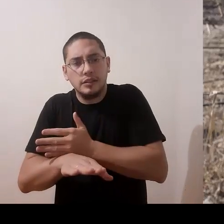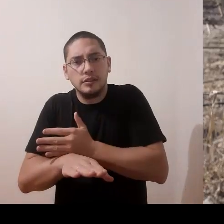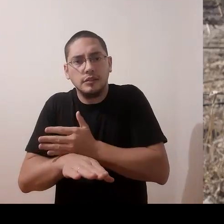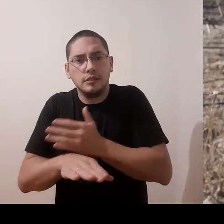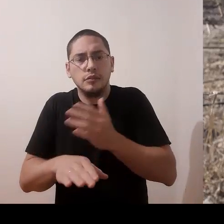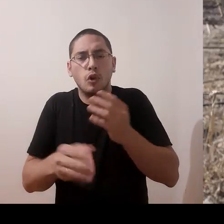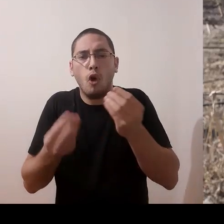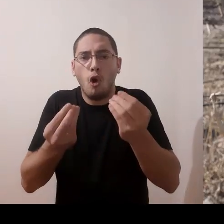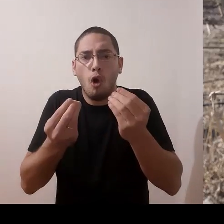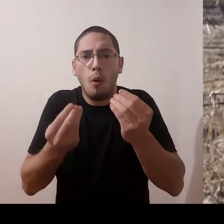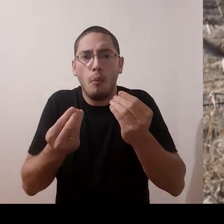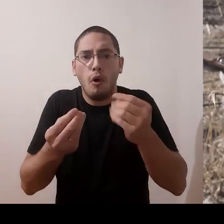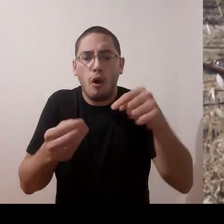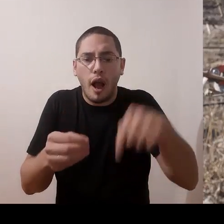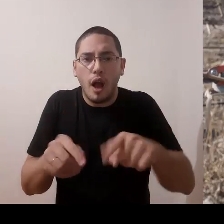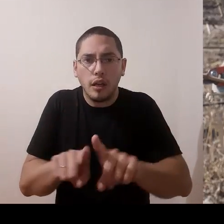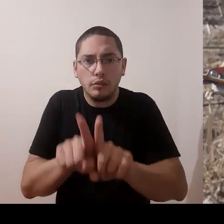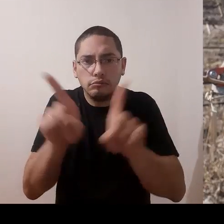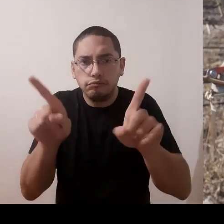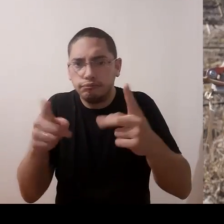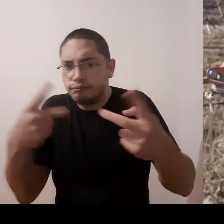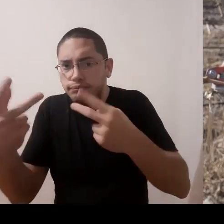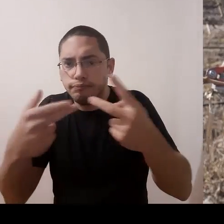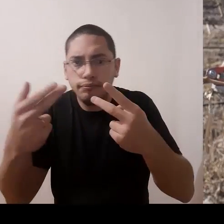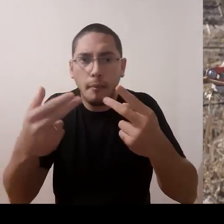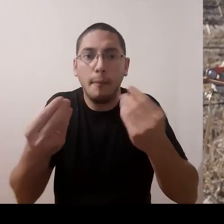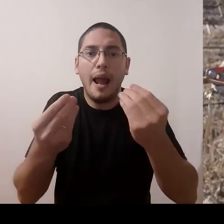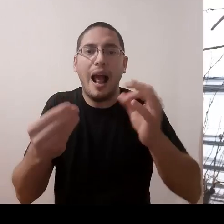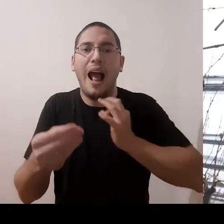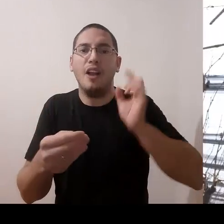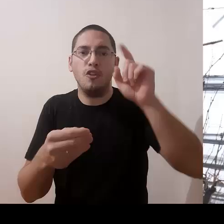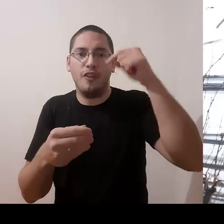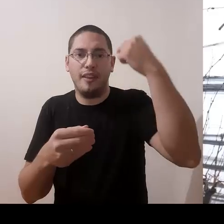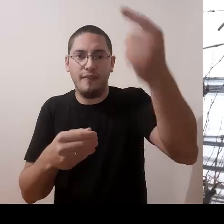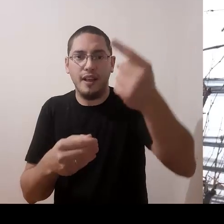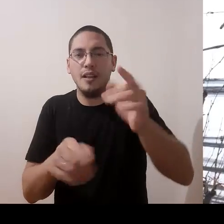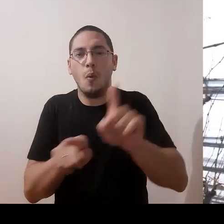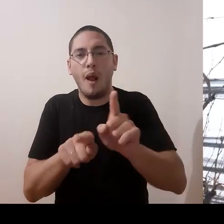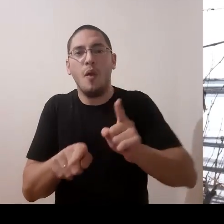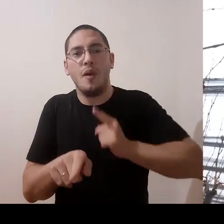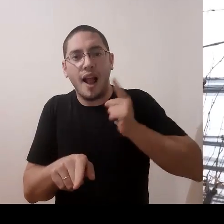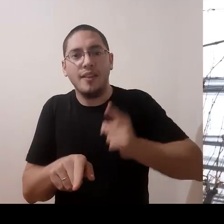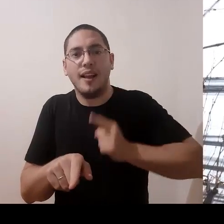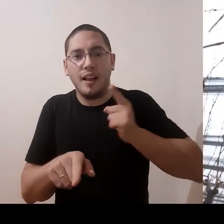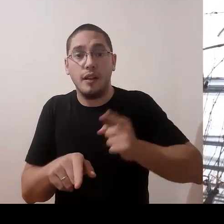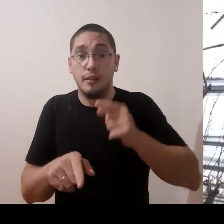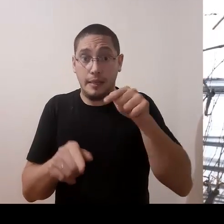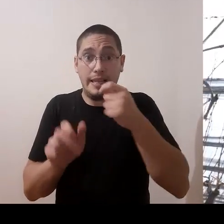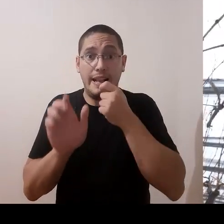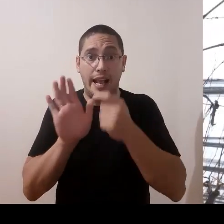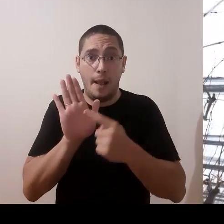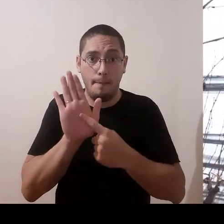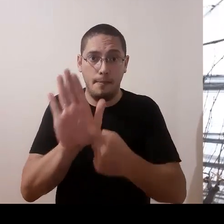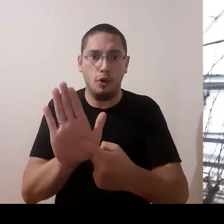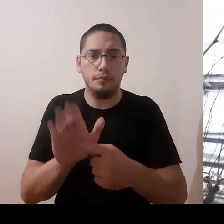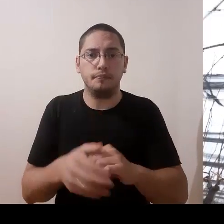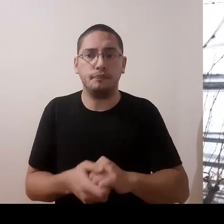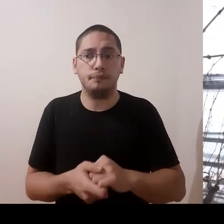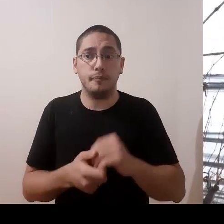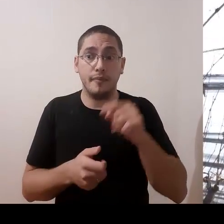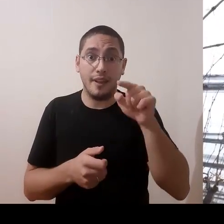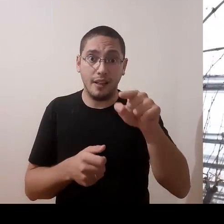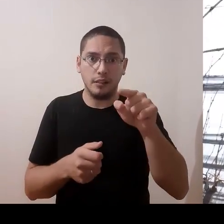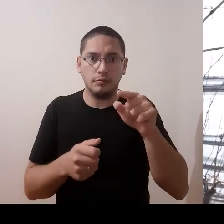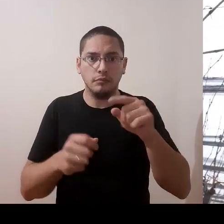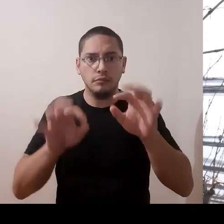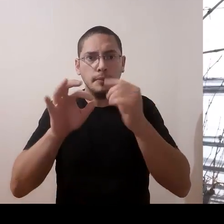pensar en lo que va a suceder el próximo año, porque acuérdense que esto se poda todos los años. Y acá está el mejor ejemplo. Fíjense que va a dejar